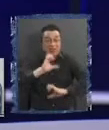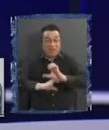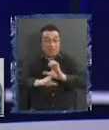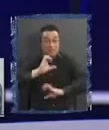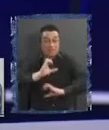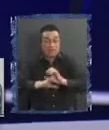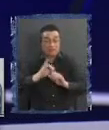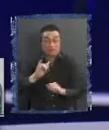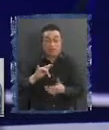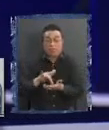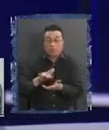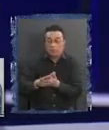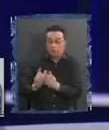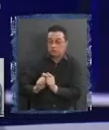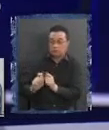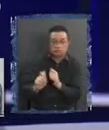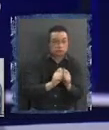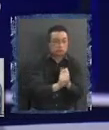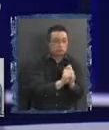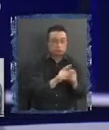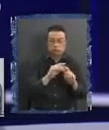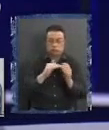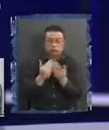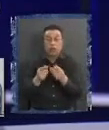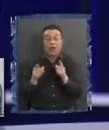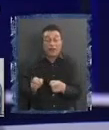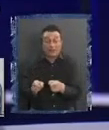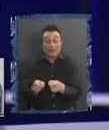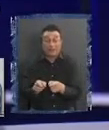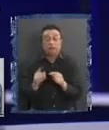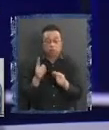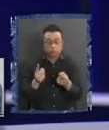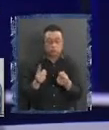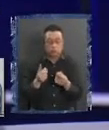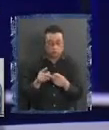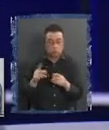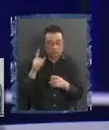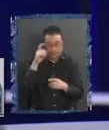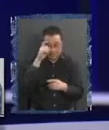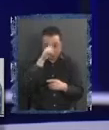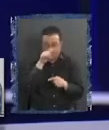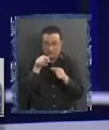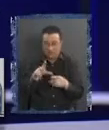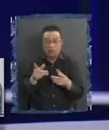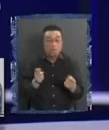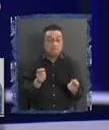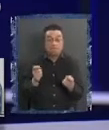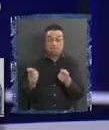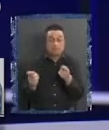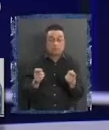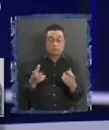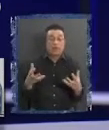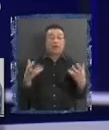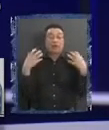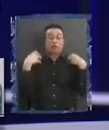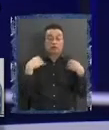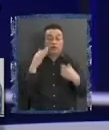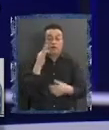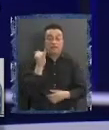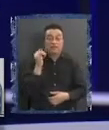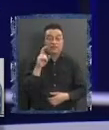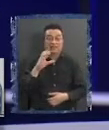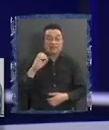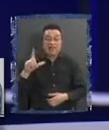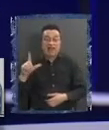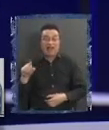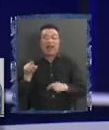endeudamiento, eso ha de un área también que es difícil desde un punto de vista del manejo de la responsabilidad fiscal, que es uno de los temas